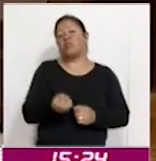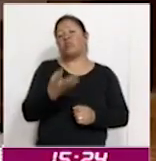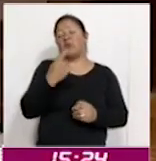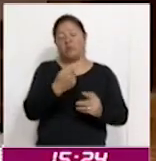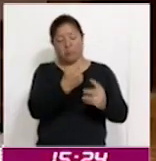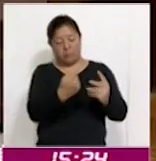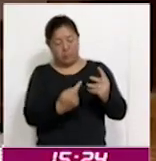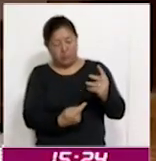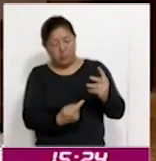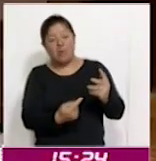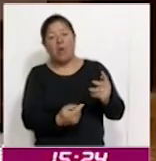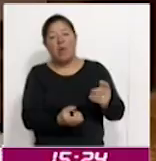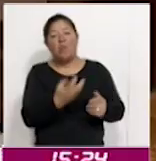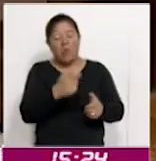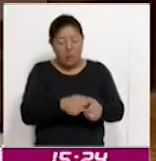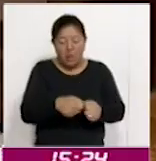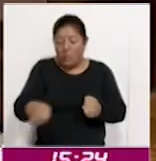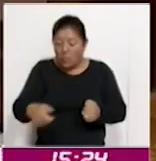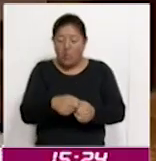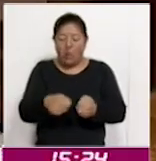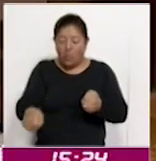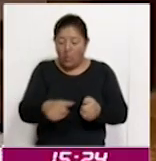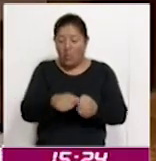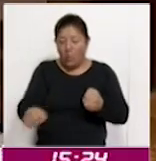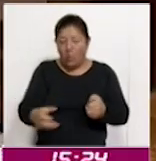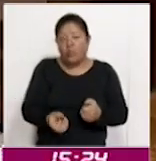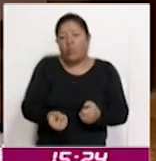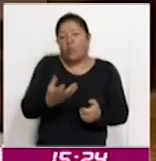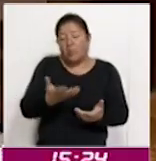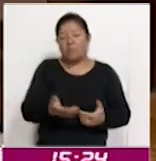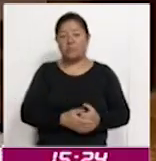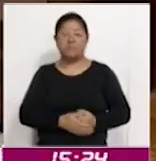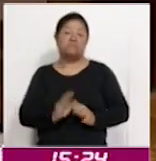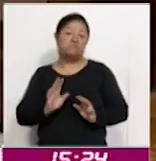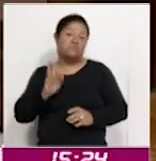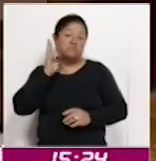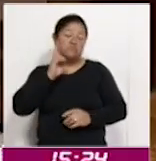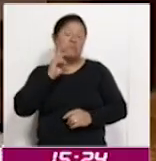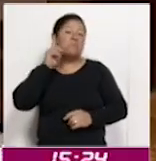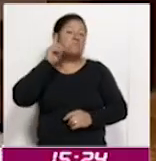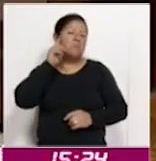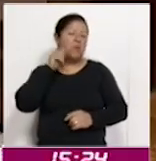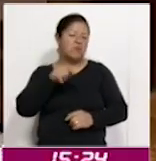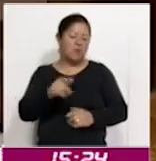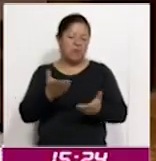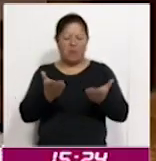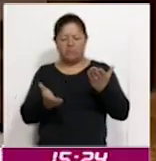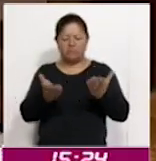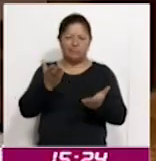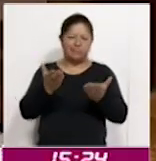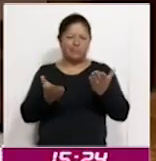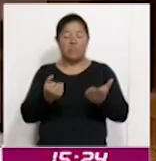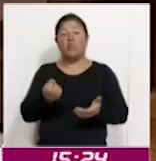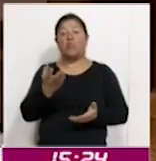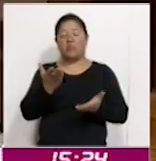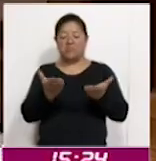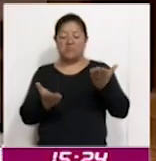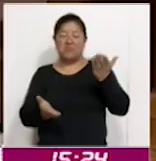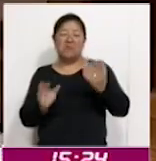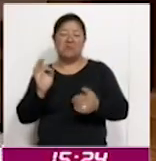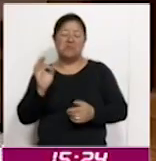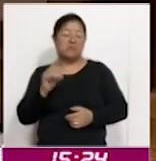estamos previstos, en la reunión que se lleve a cabo el día de mañana, pues vamos a hacer una visualización del escenario al que llegaríamos el día miércoles. Posiblemente es un cotejo